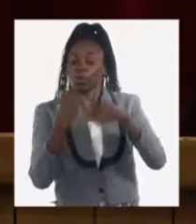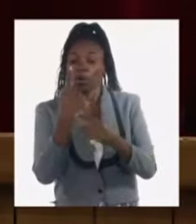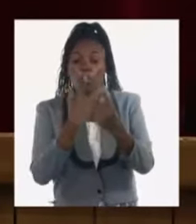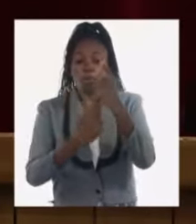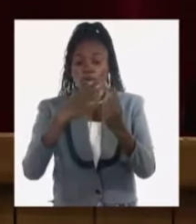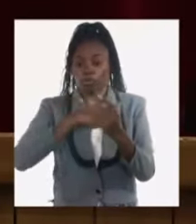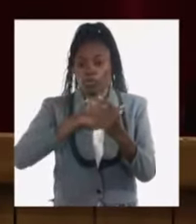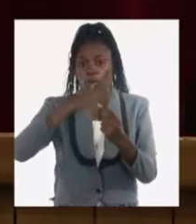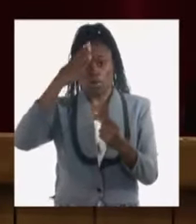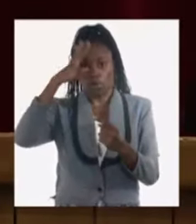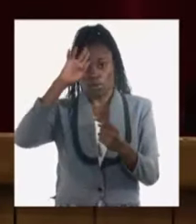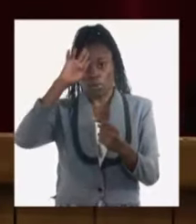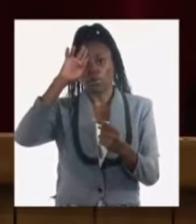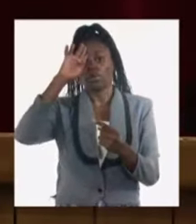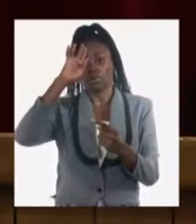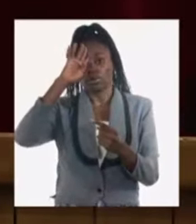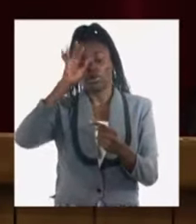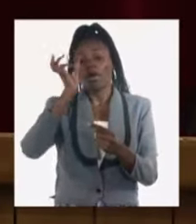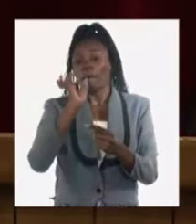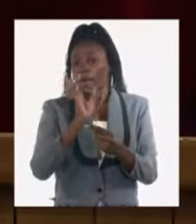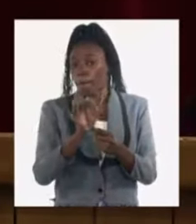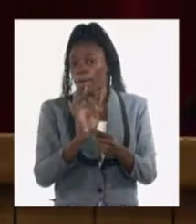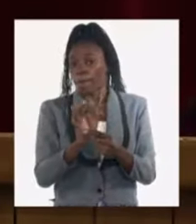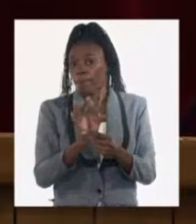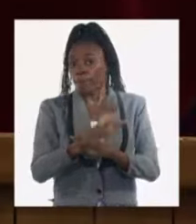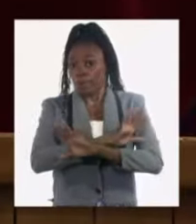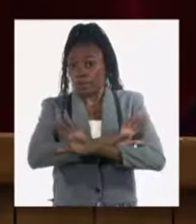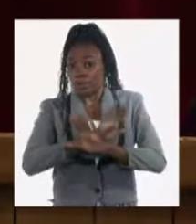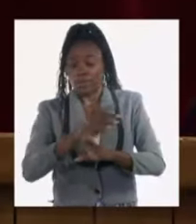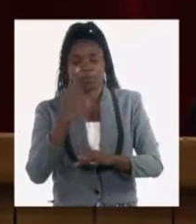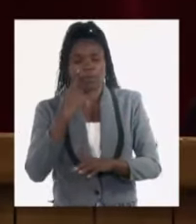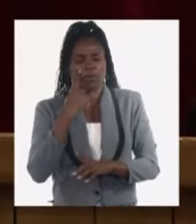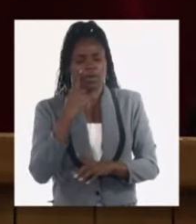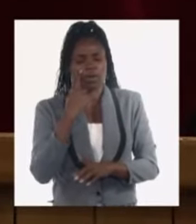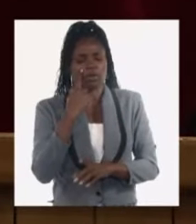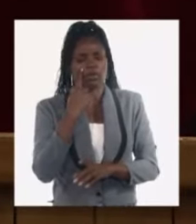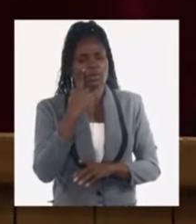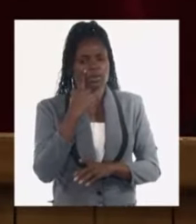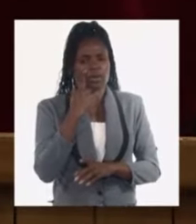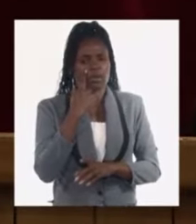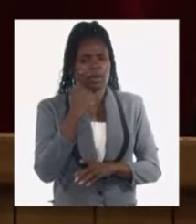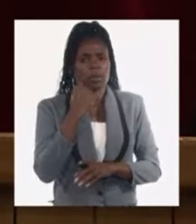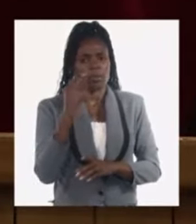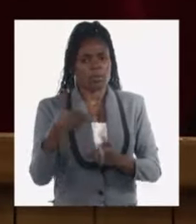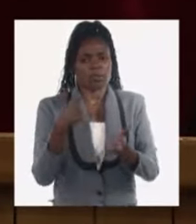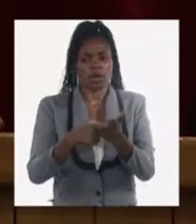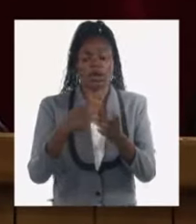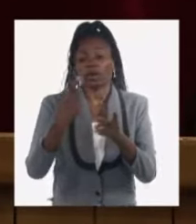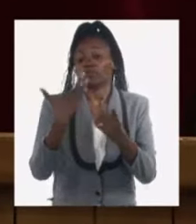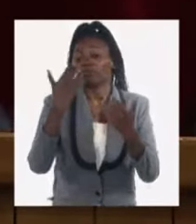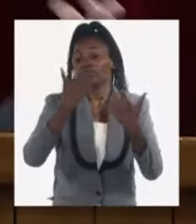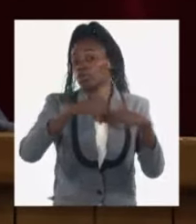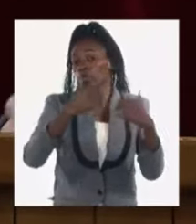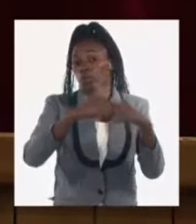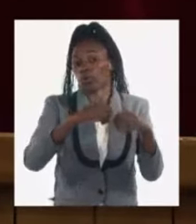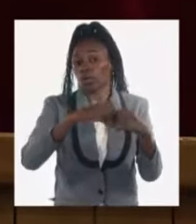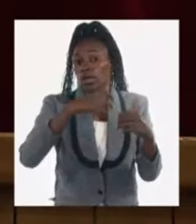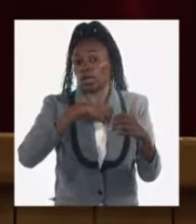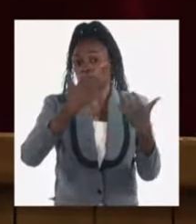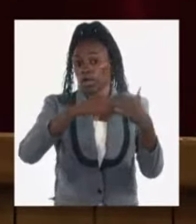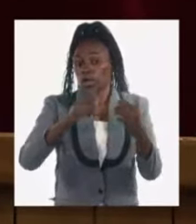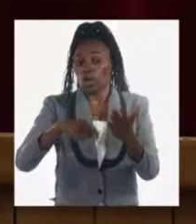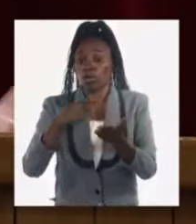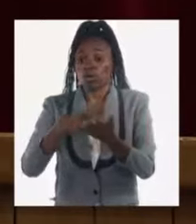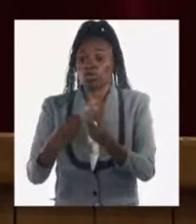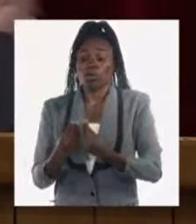que nosotros tenemos claro siempre hay que sacar la conclusión lógica para compensar hay que producir o sea hay que tener lo que vas a